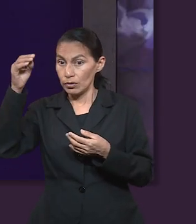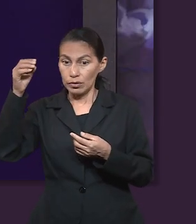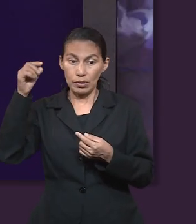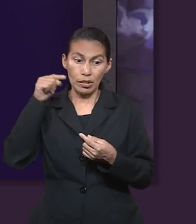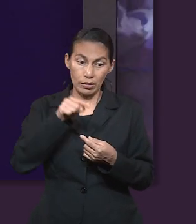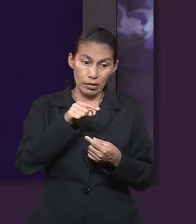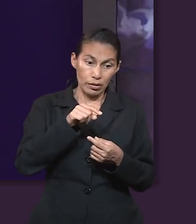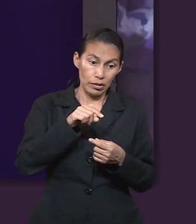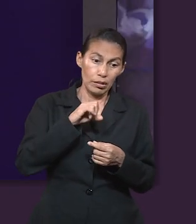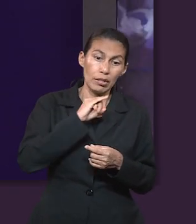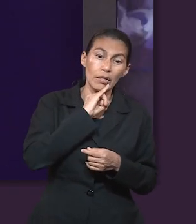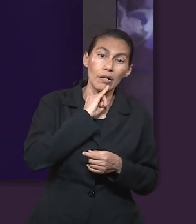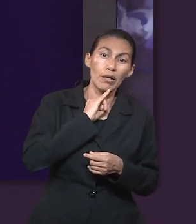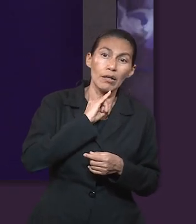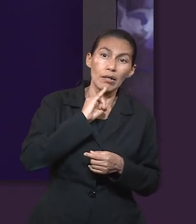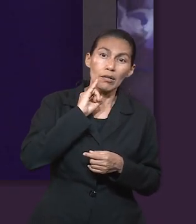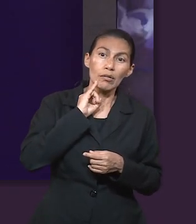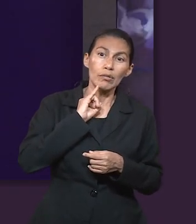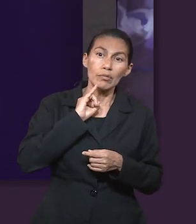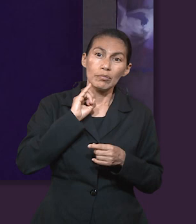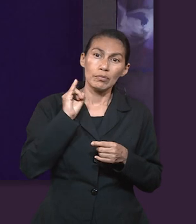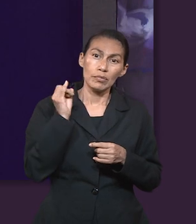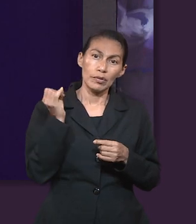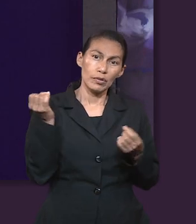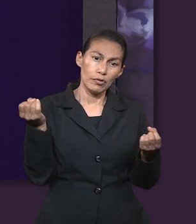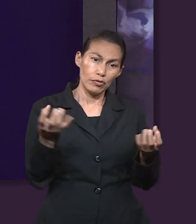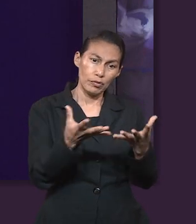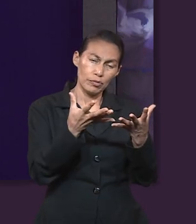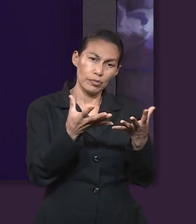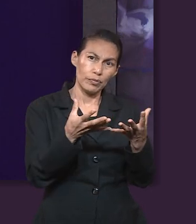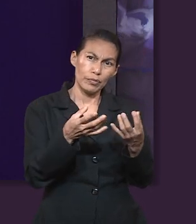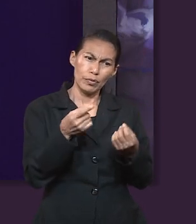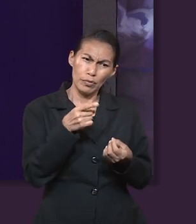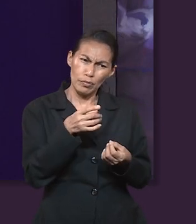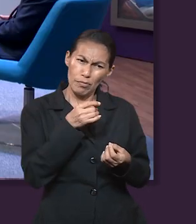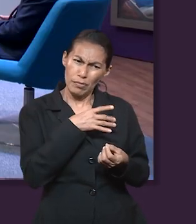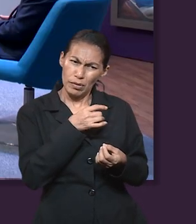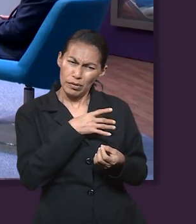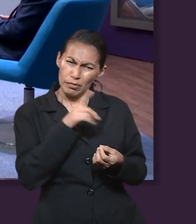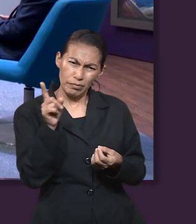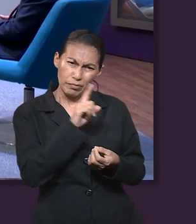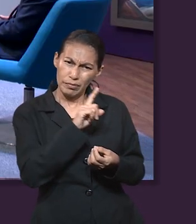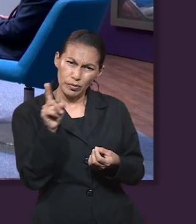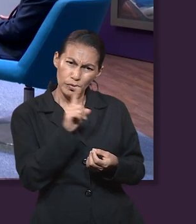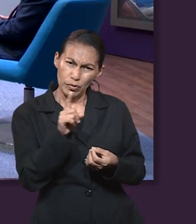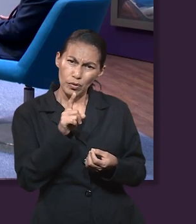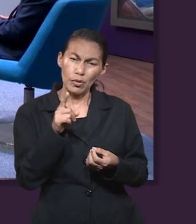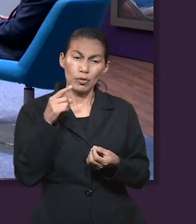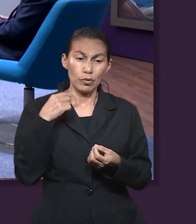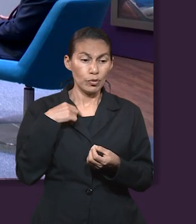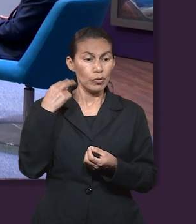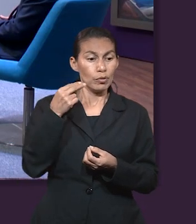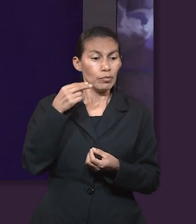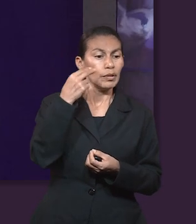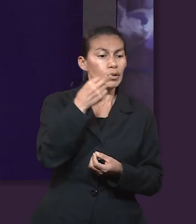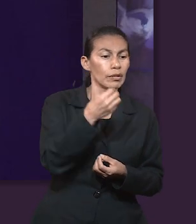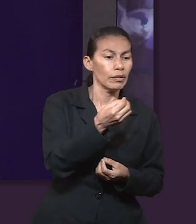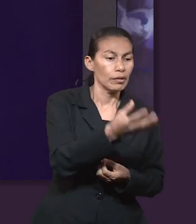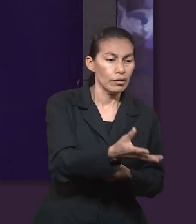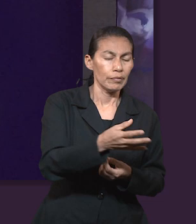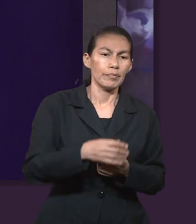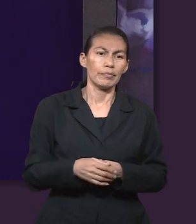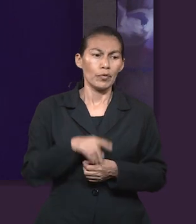dice el Señor, el que te creó Jacob, el que te formó Israel. No temas que yo te he redimido, te he llamado por tu nombre,